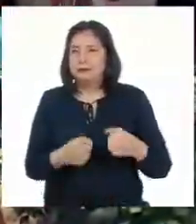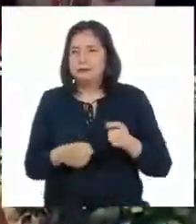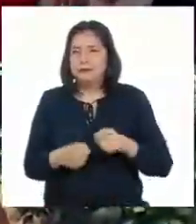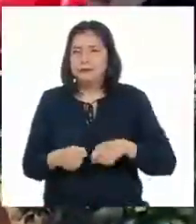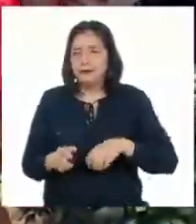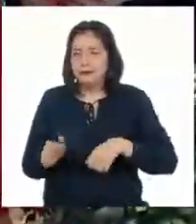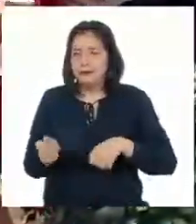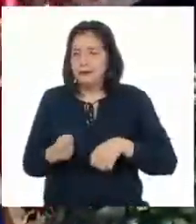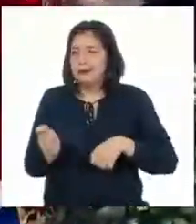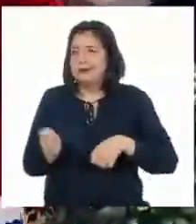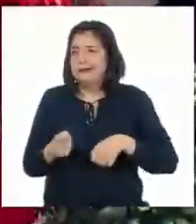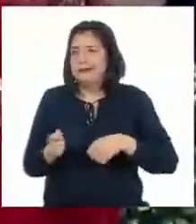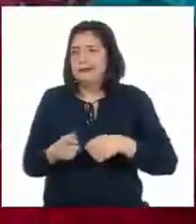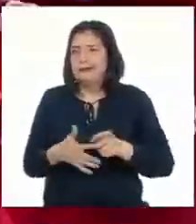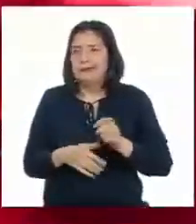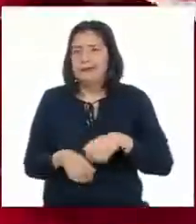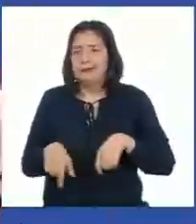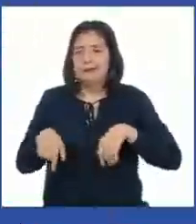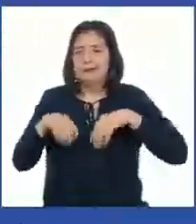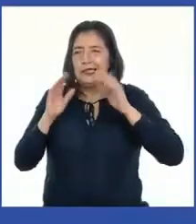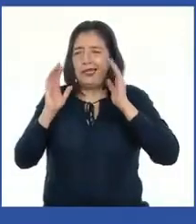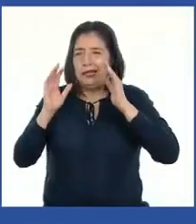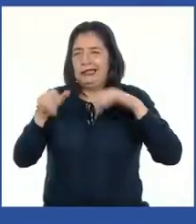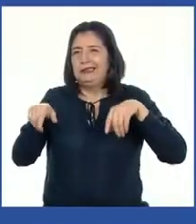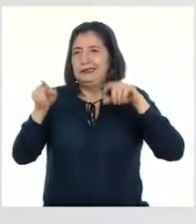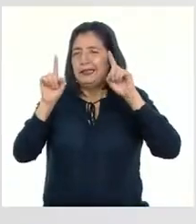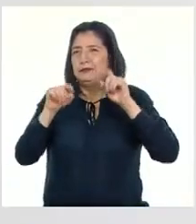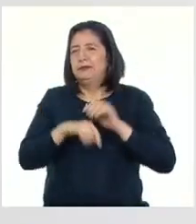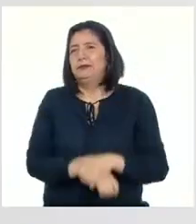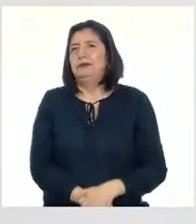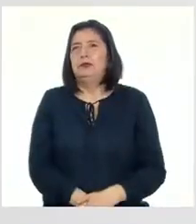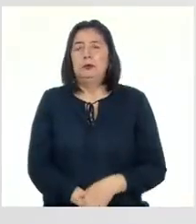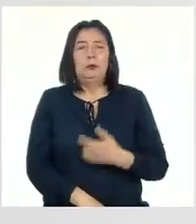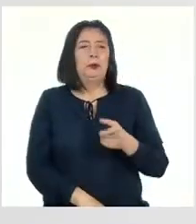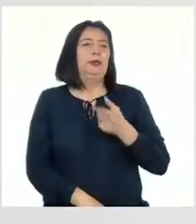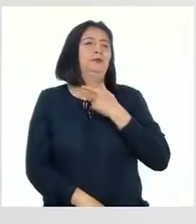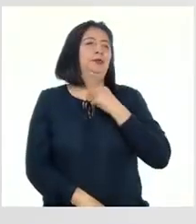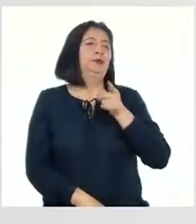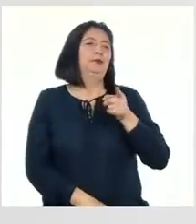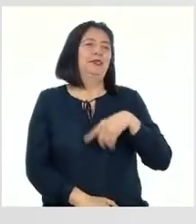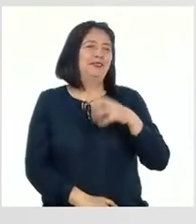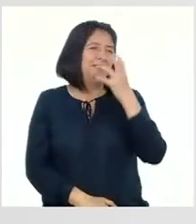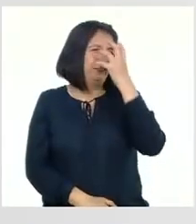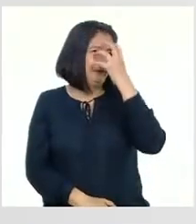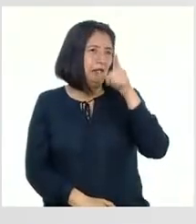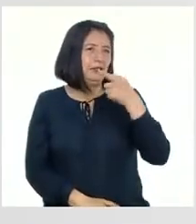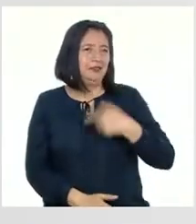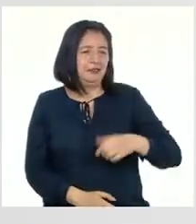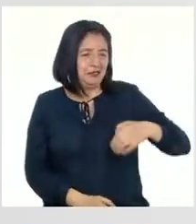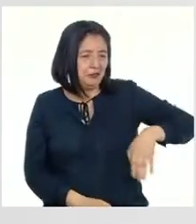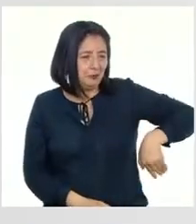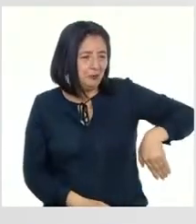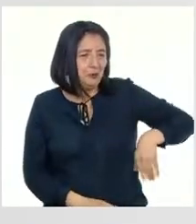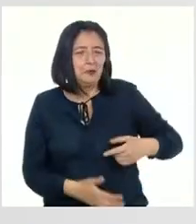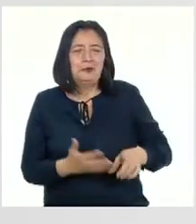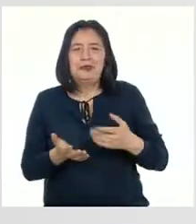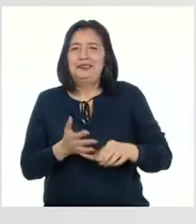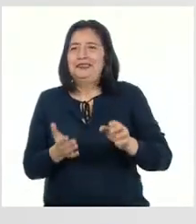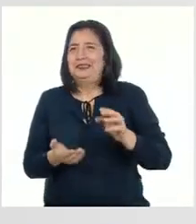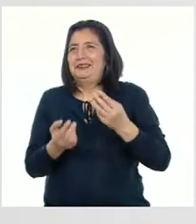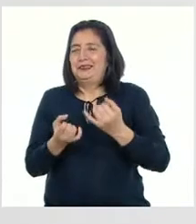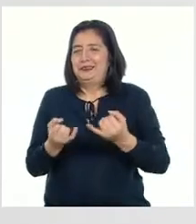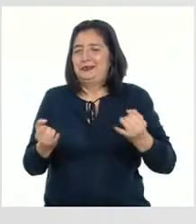¡Diablo! ¡Diablo! ¡Ay, me encantaron las máscaras y colas y los instrumentos